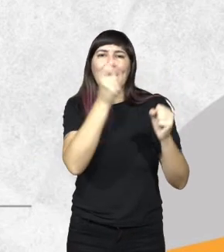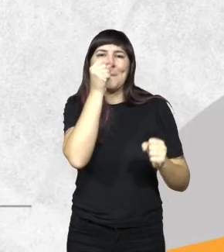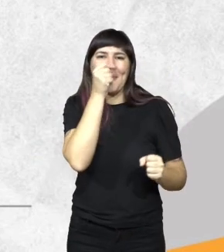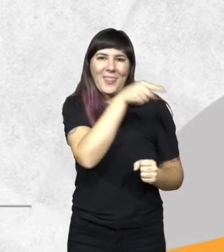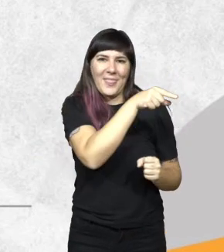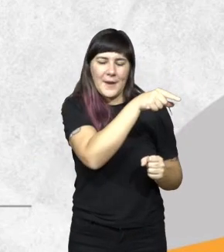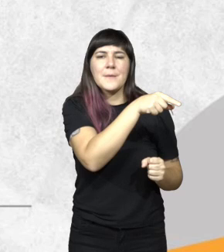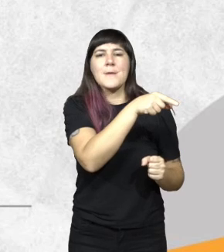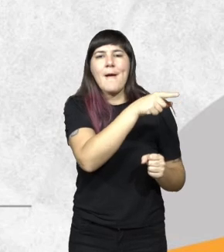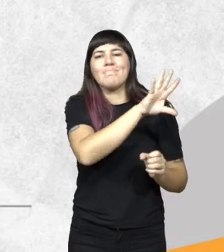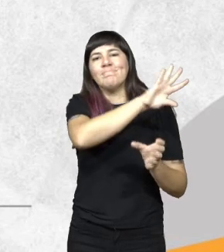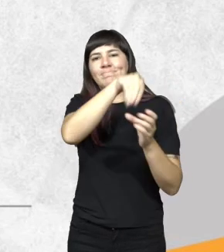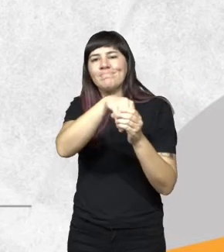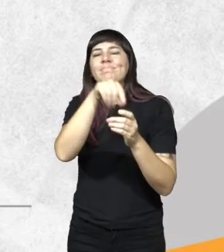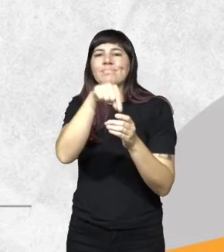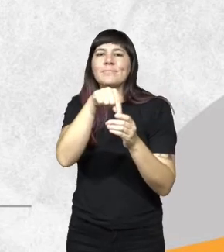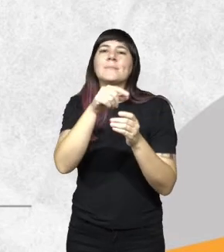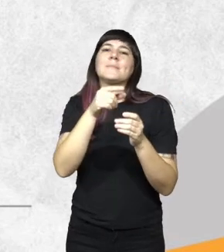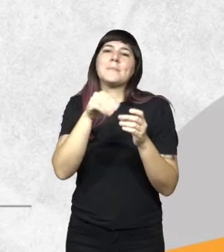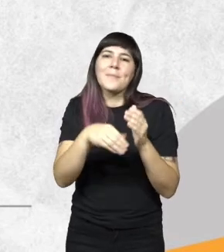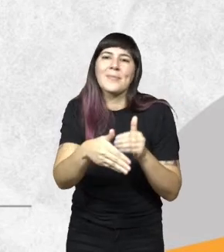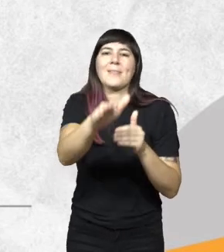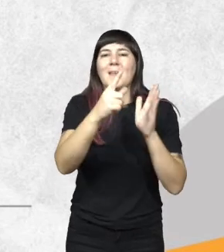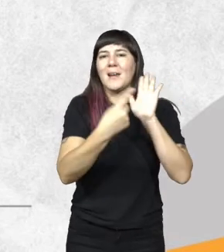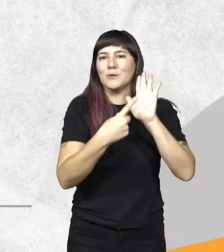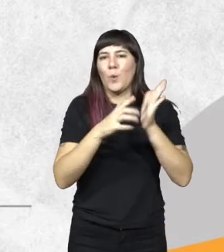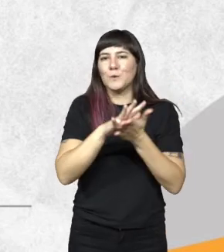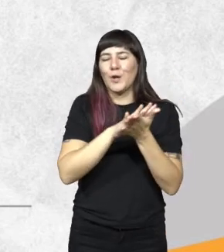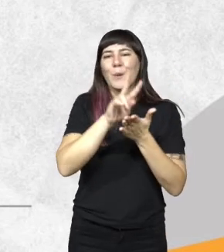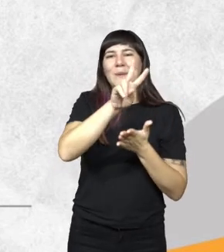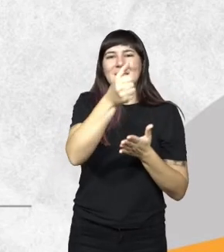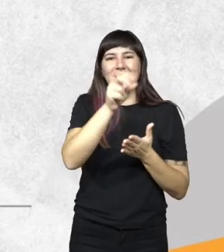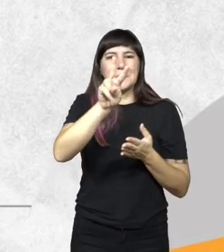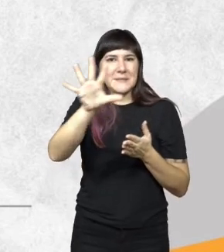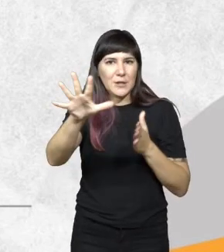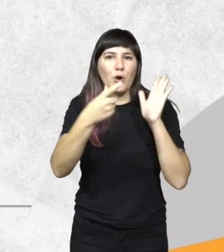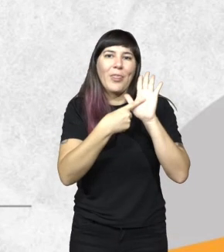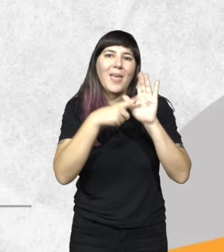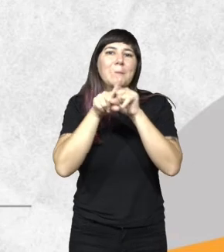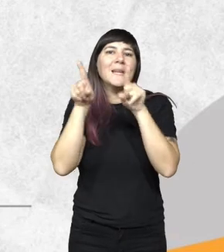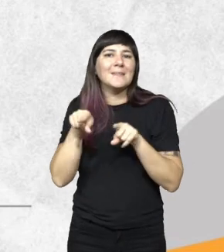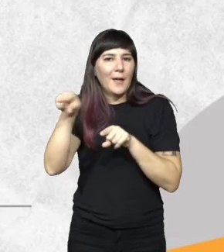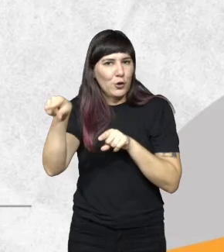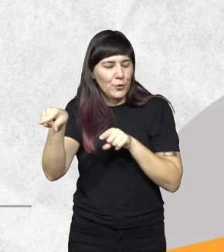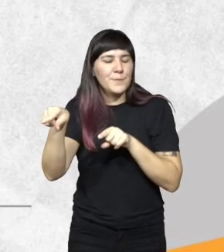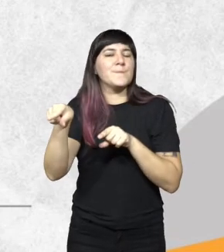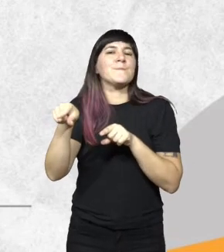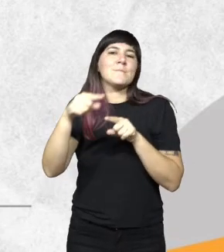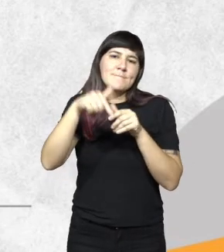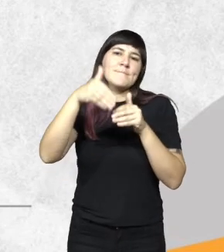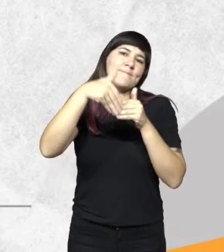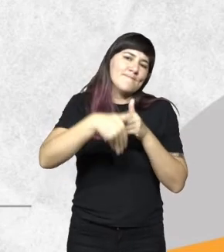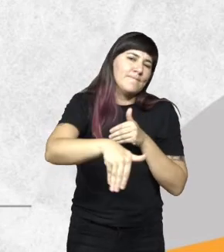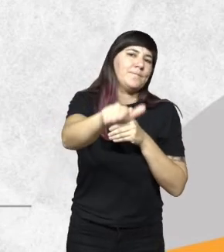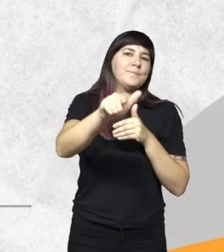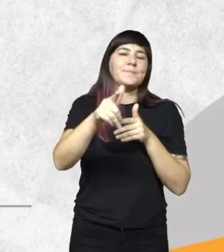implementamos la resolución 2625 del Ministerio y por lo tanto, a partir de ahí, hicimos